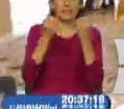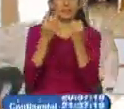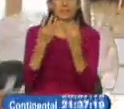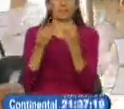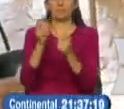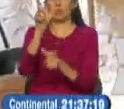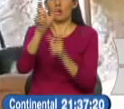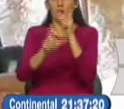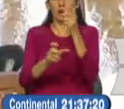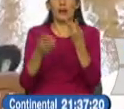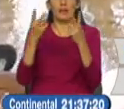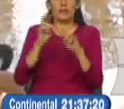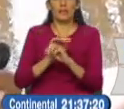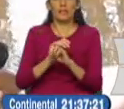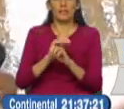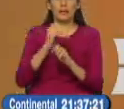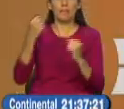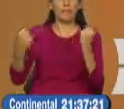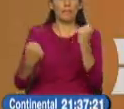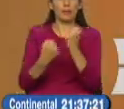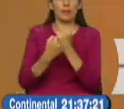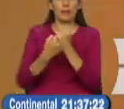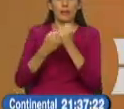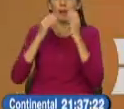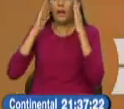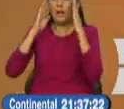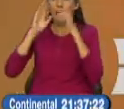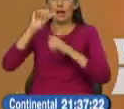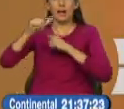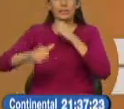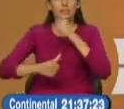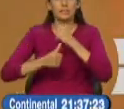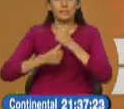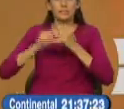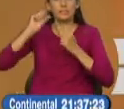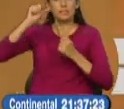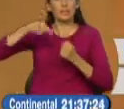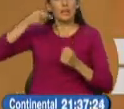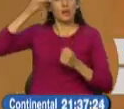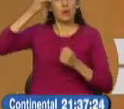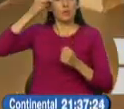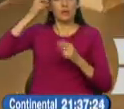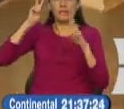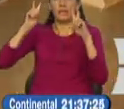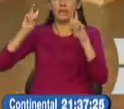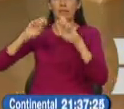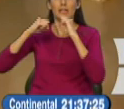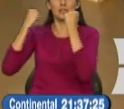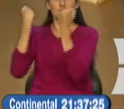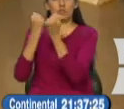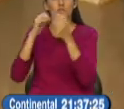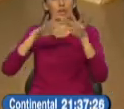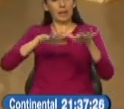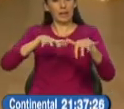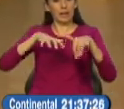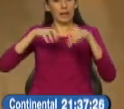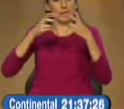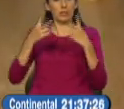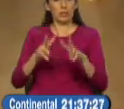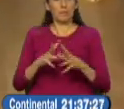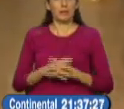y la implementación de mecanismos de asistencia gubernamental en los sectores social, agrícola, ganadero y comercial.